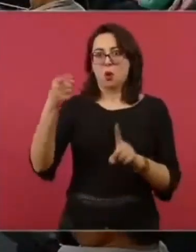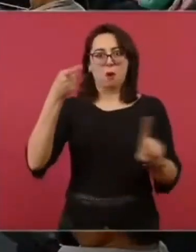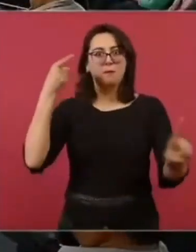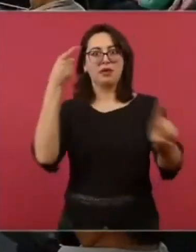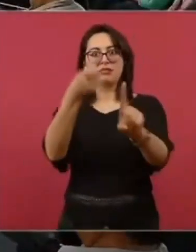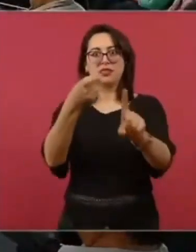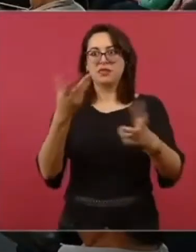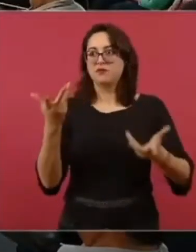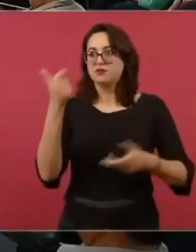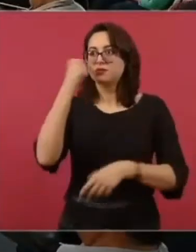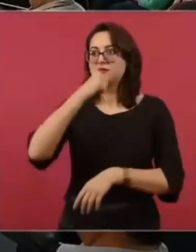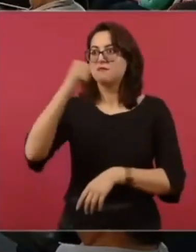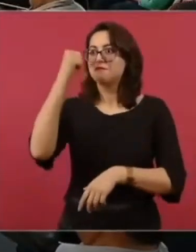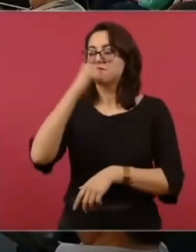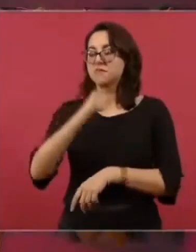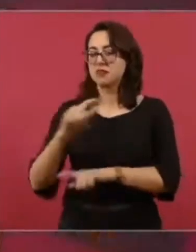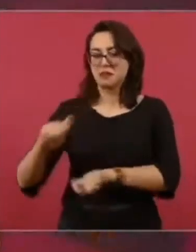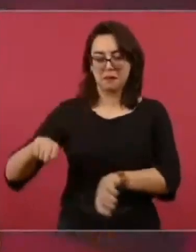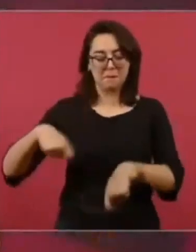¿Dónde están los ideales?